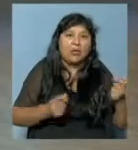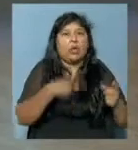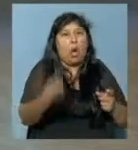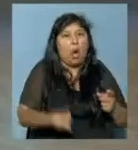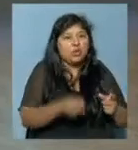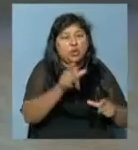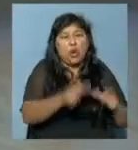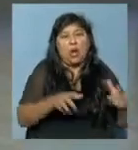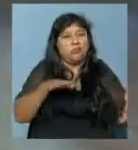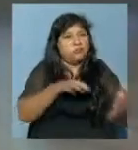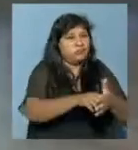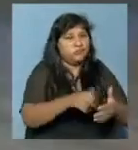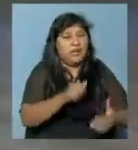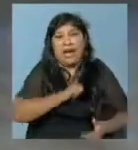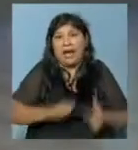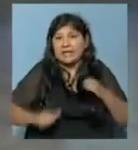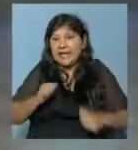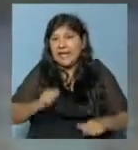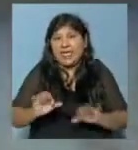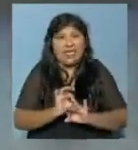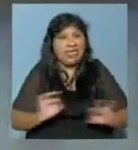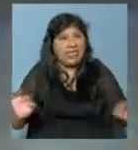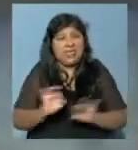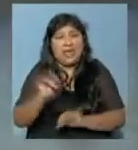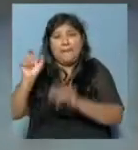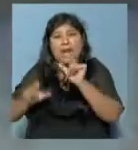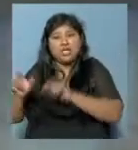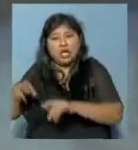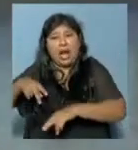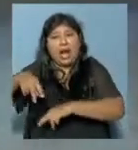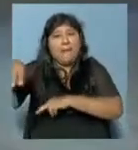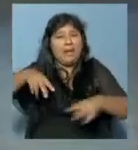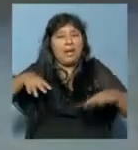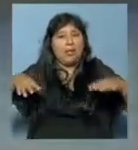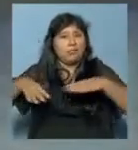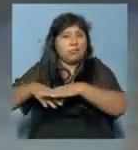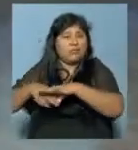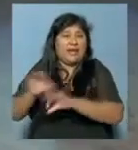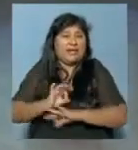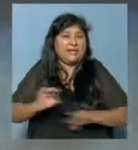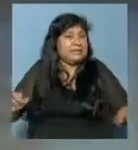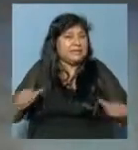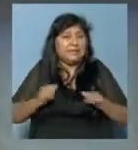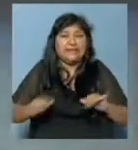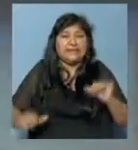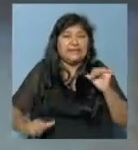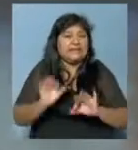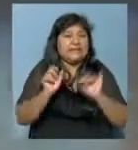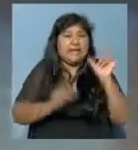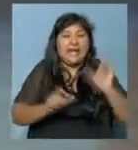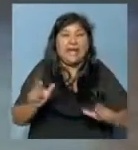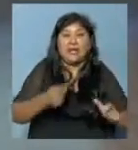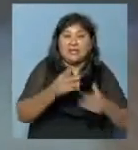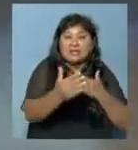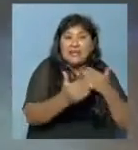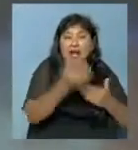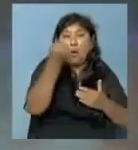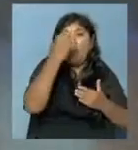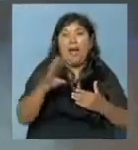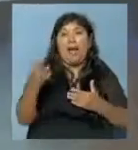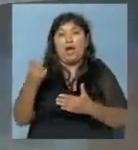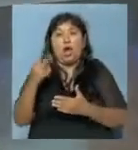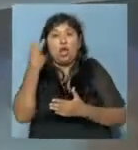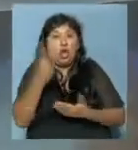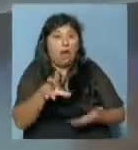que tener en cuenta que muchos peatones van por ese sector. Hay un banco muy cerca, muchos comercios. Las dos